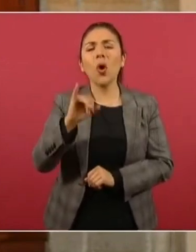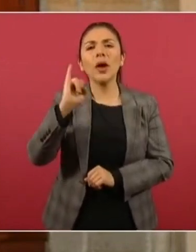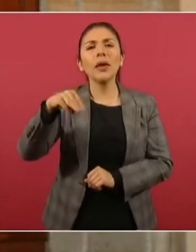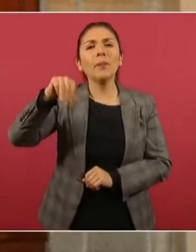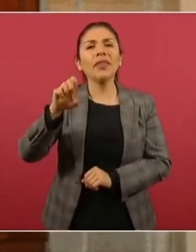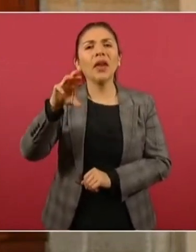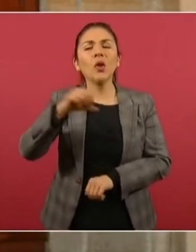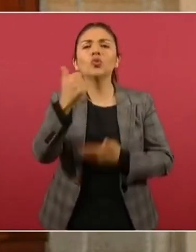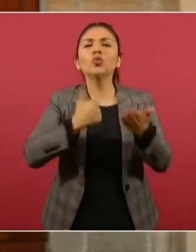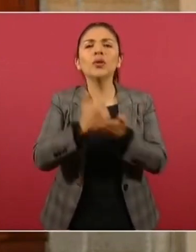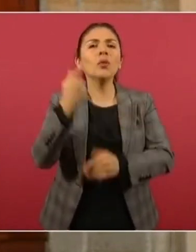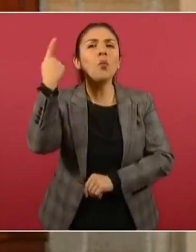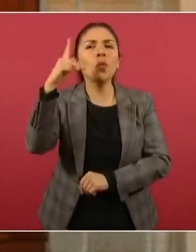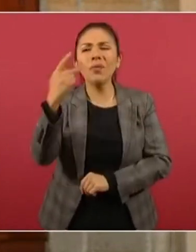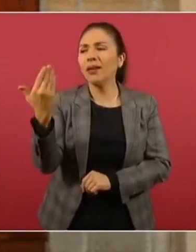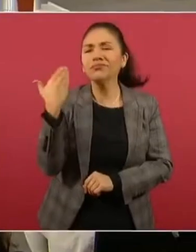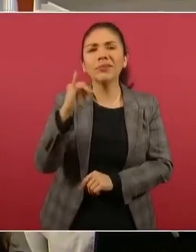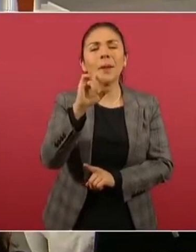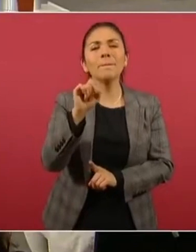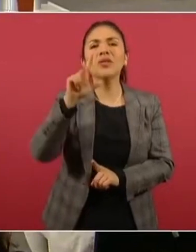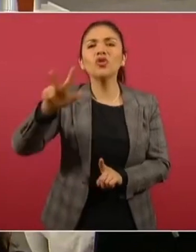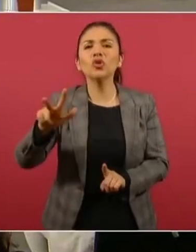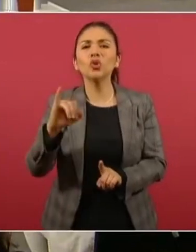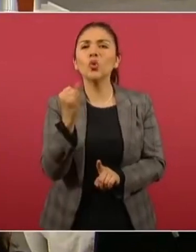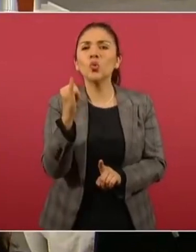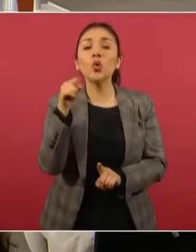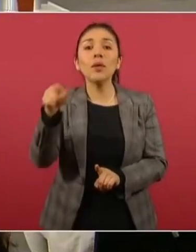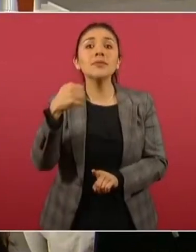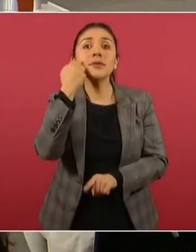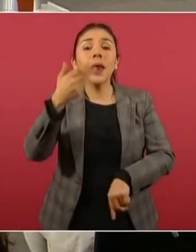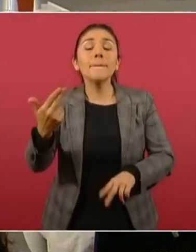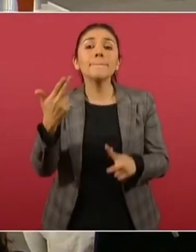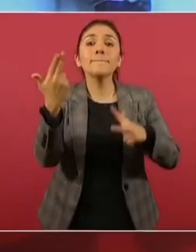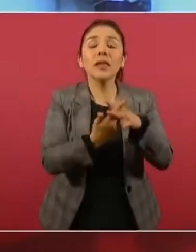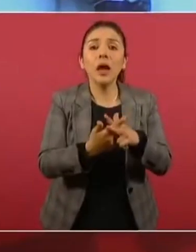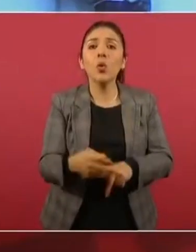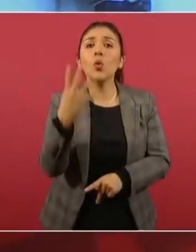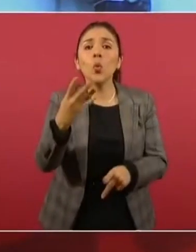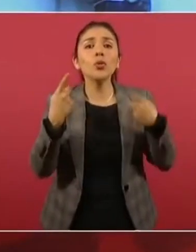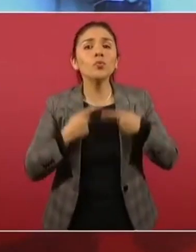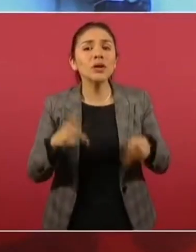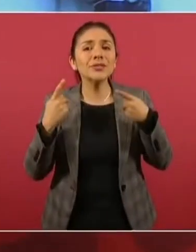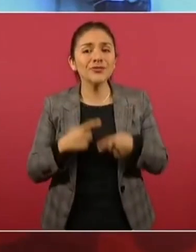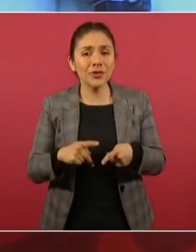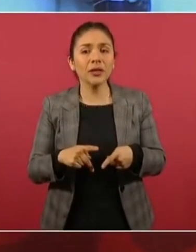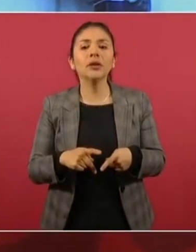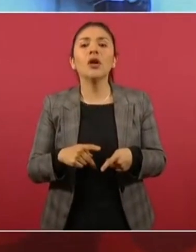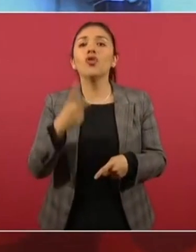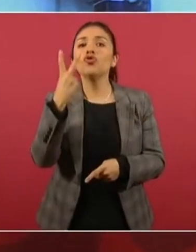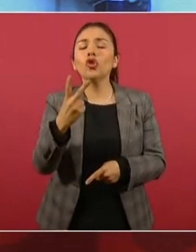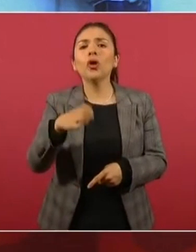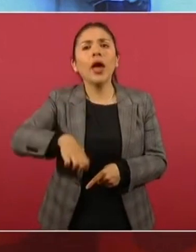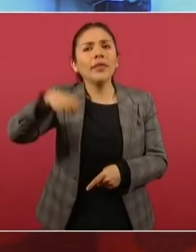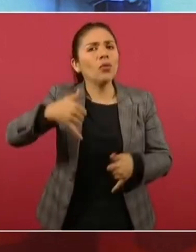la Ciudad de Puebla el pasado 28 de junio, cuando intentó privar de la vida a cuatro personas, entre ellos dos